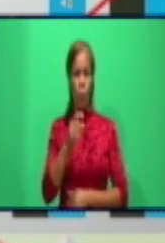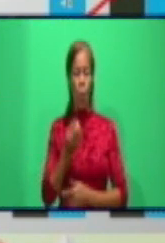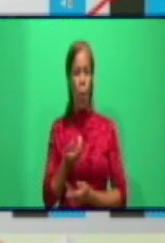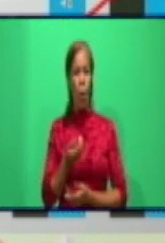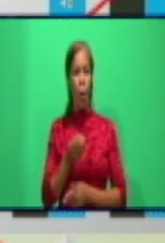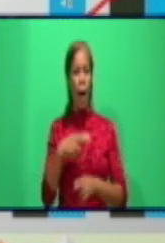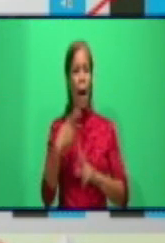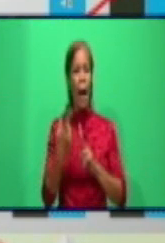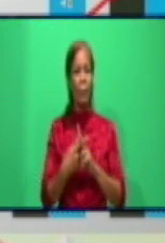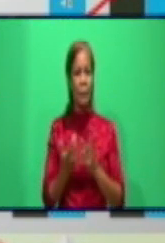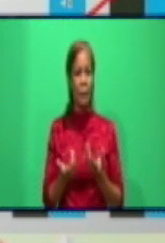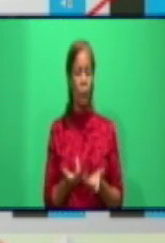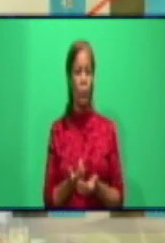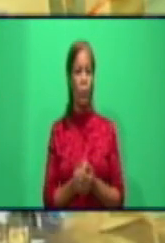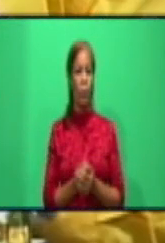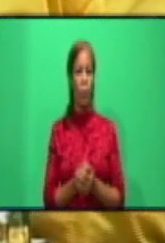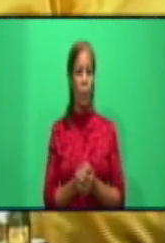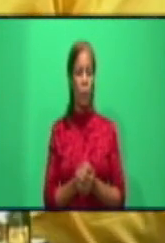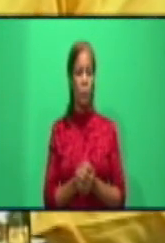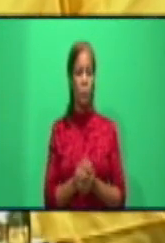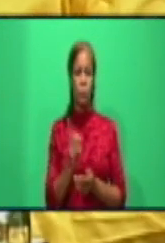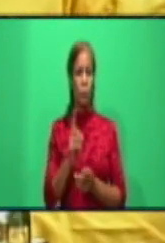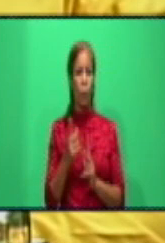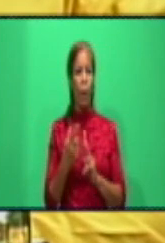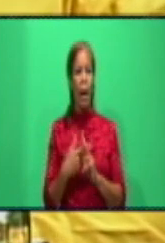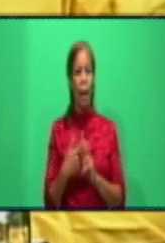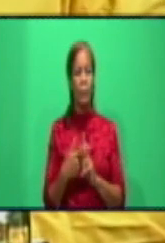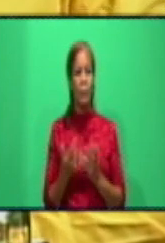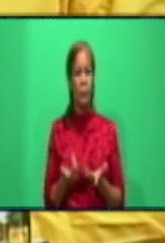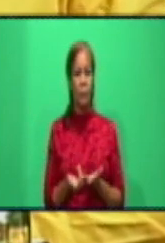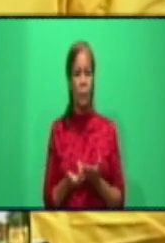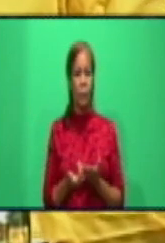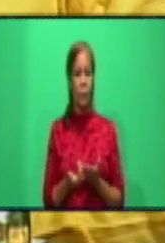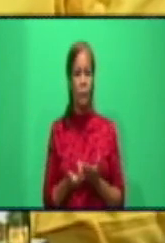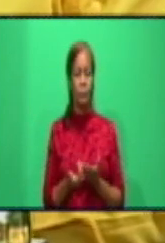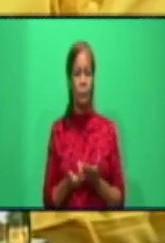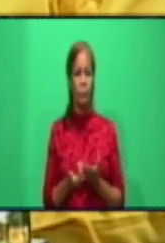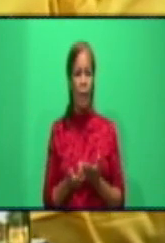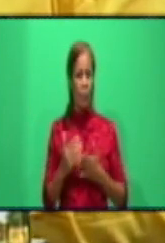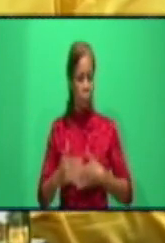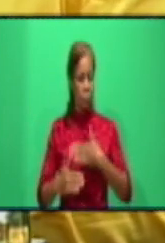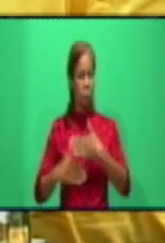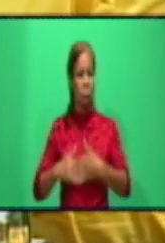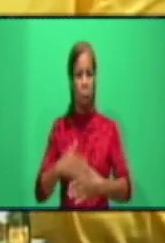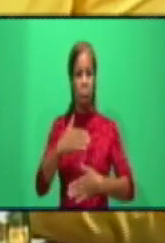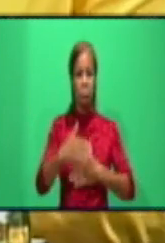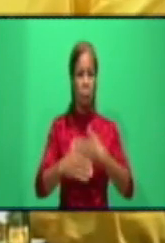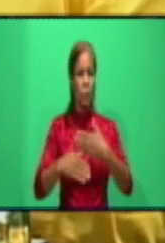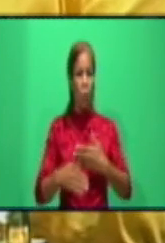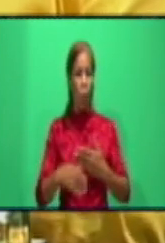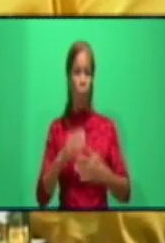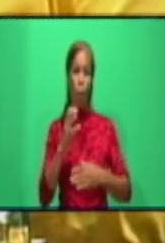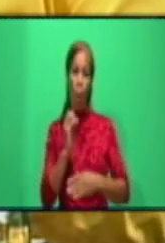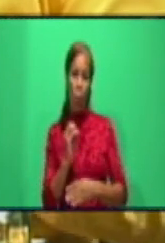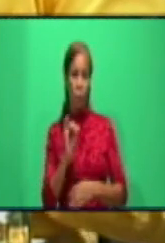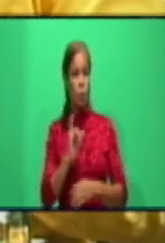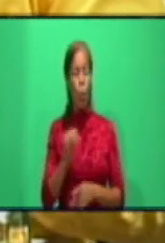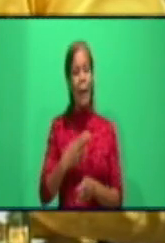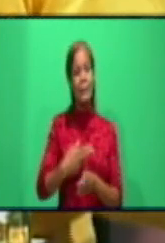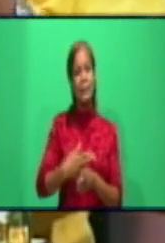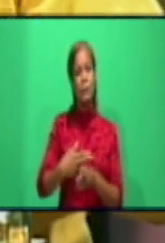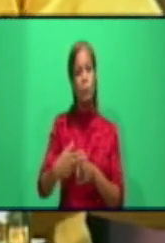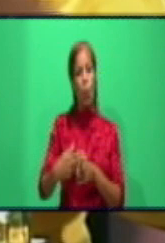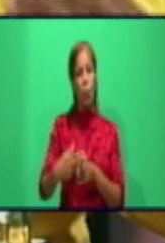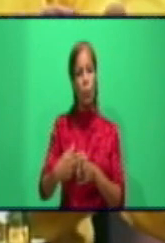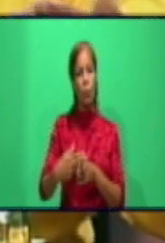Es por eso que en Cuba no ha habido trascendencia o historia de una educación